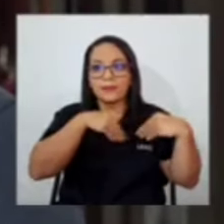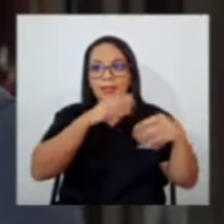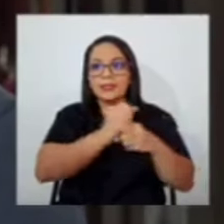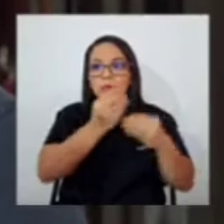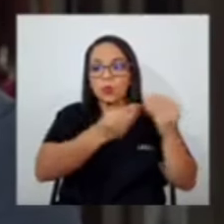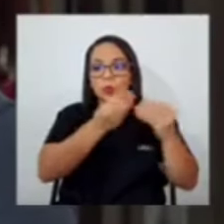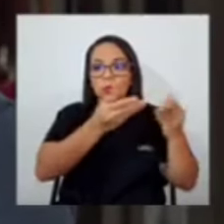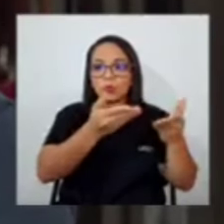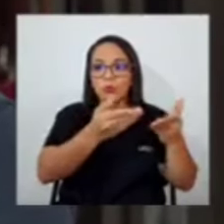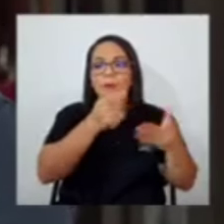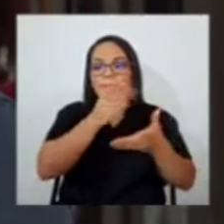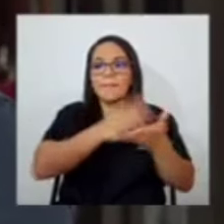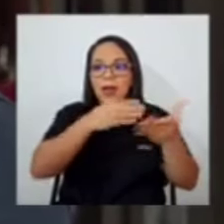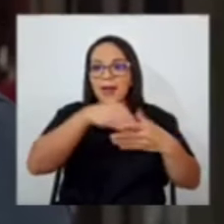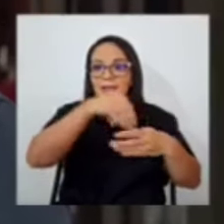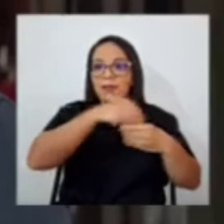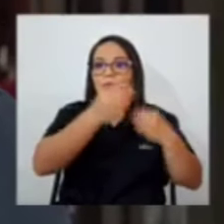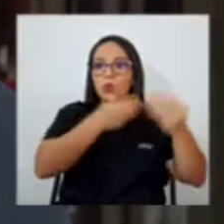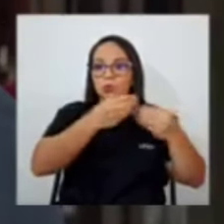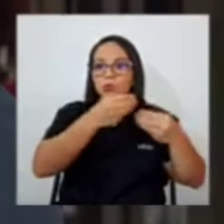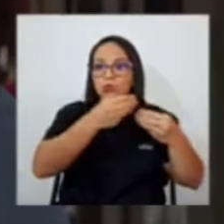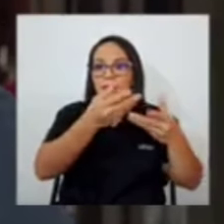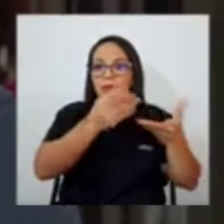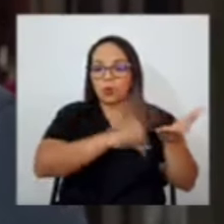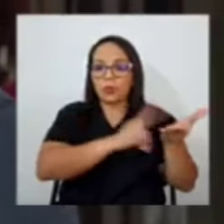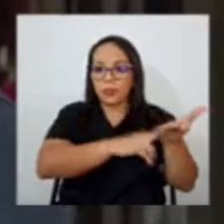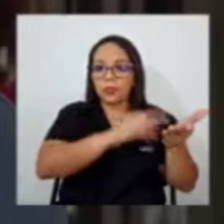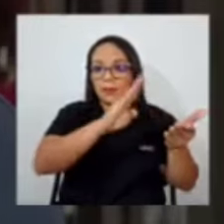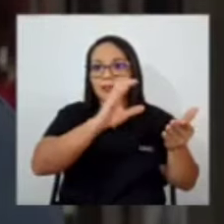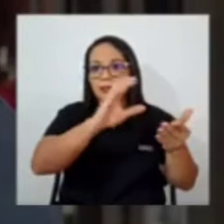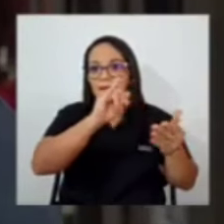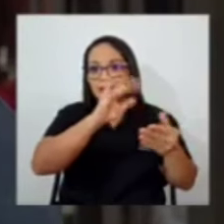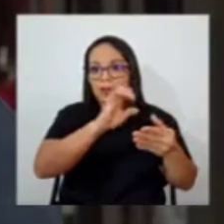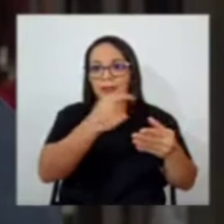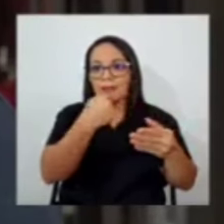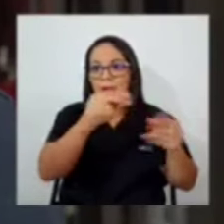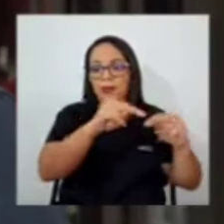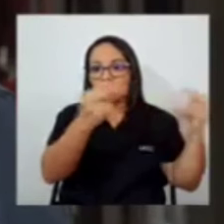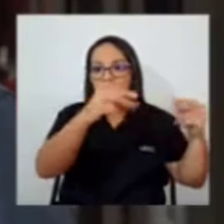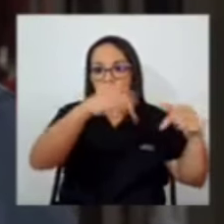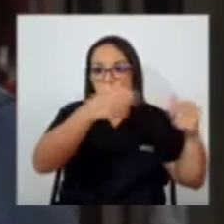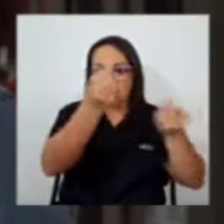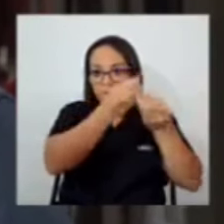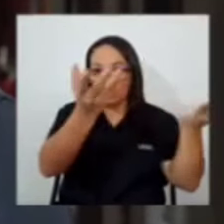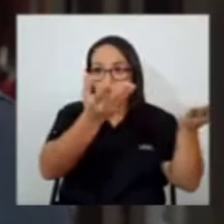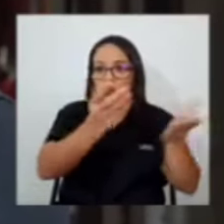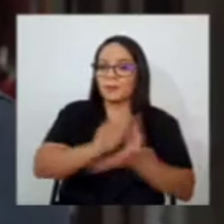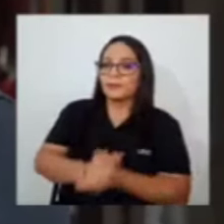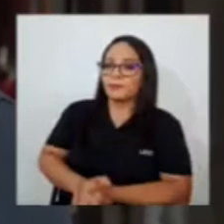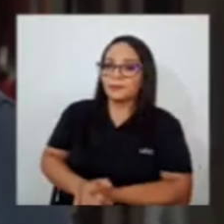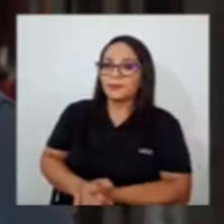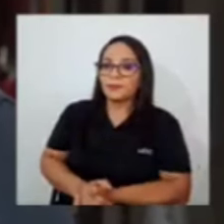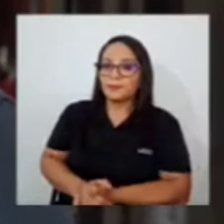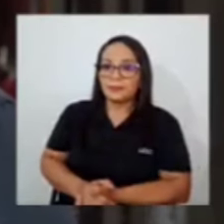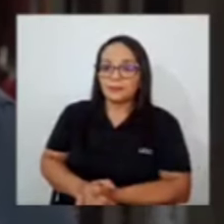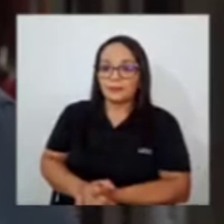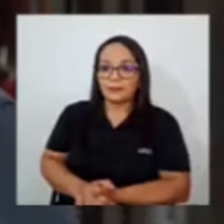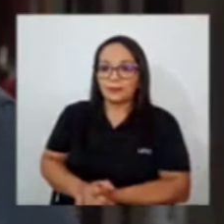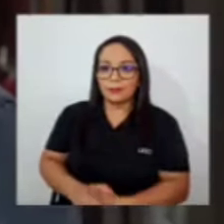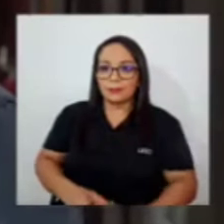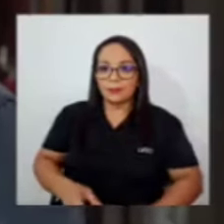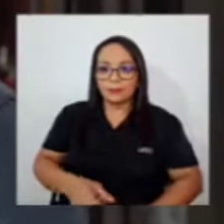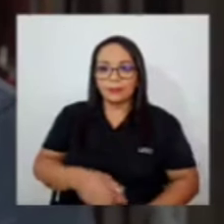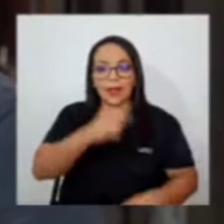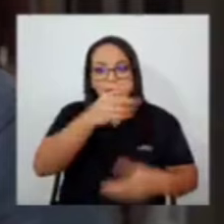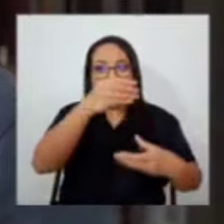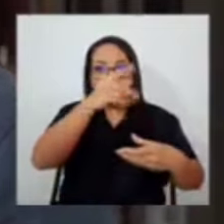esos son parte de los productos que se incluyen en el contrato del BES según dio también a conocer la nación el día de hoy al final si participó Federico Cruz